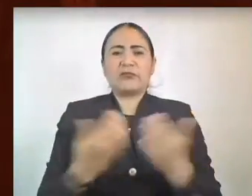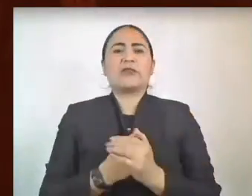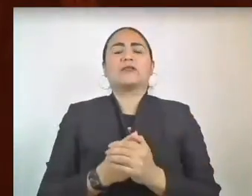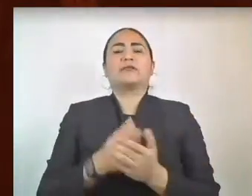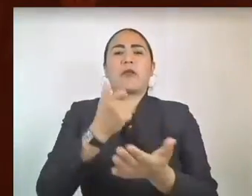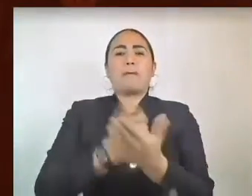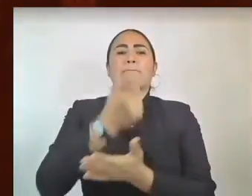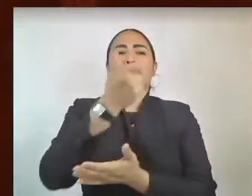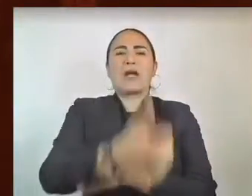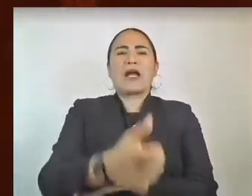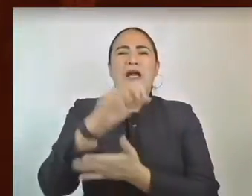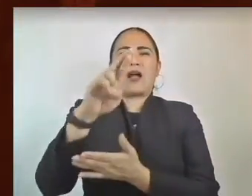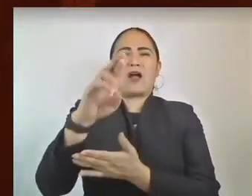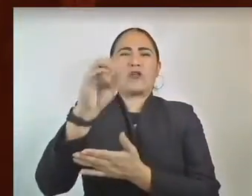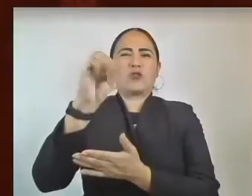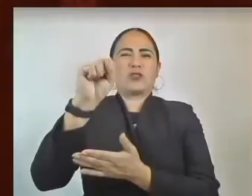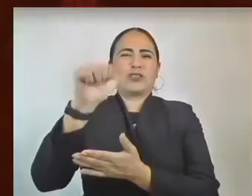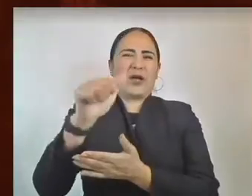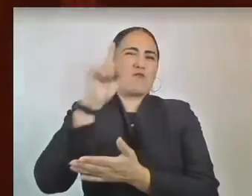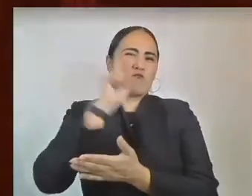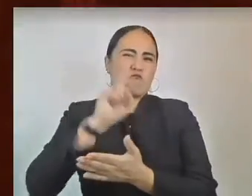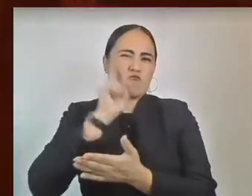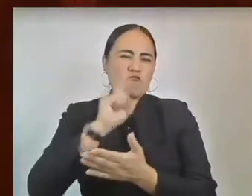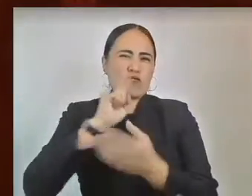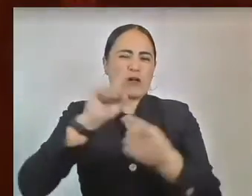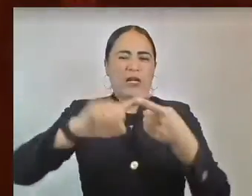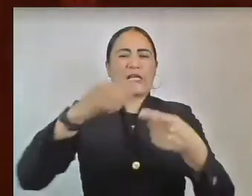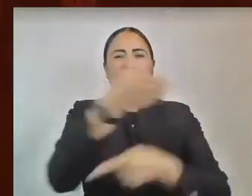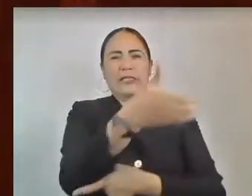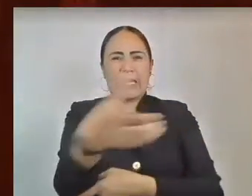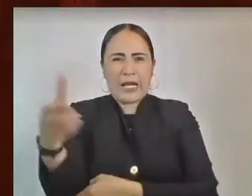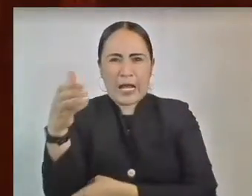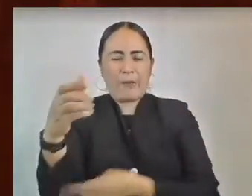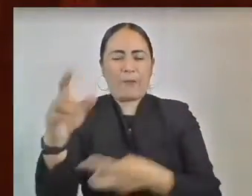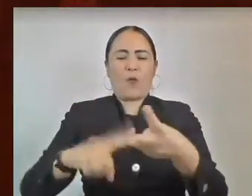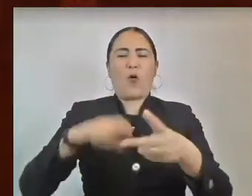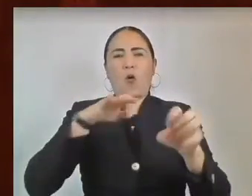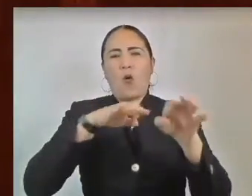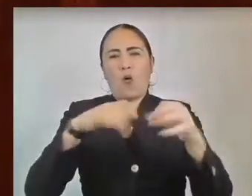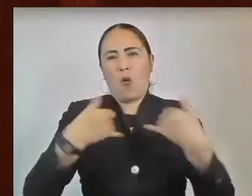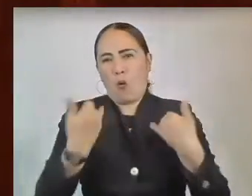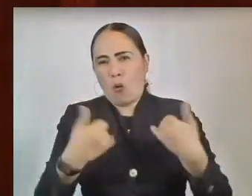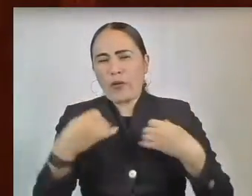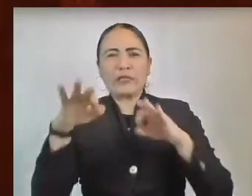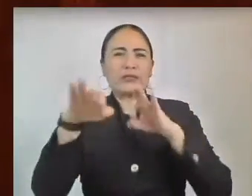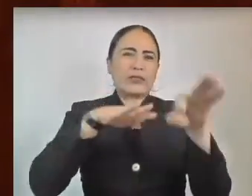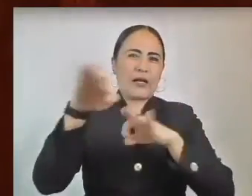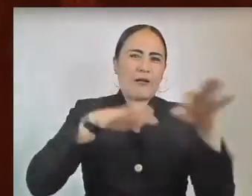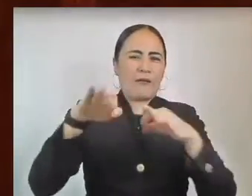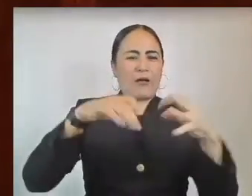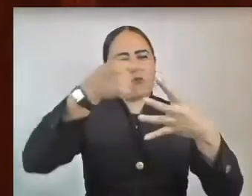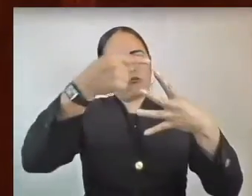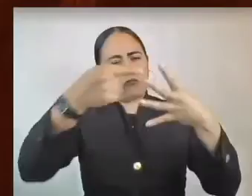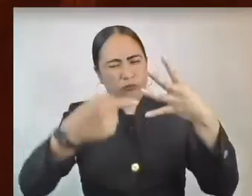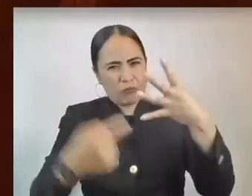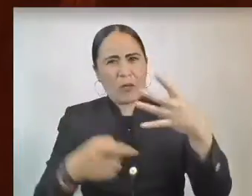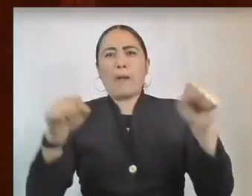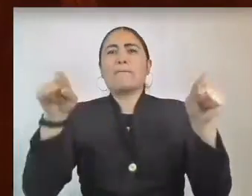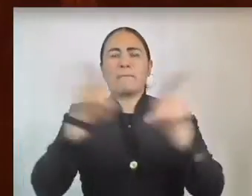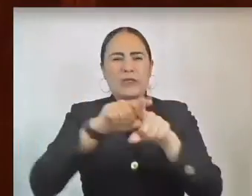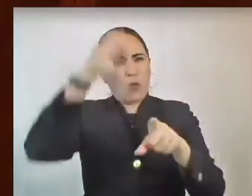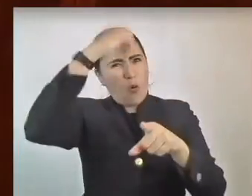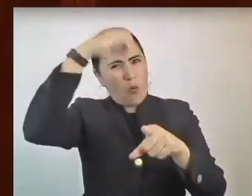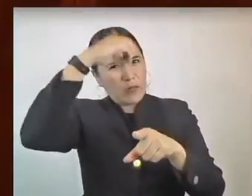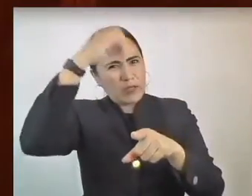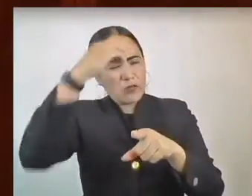vertientes por el campo, jóvenes, empleo, entre otros, tuvieron observaciones por mil 500